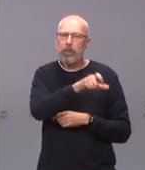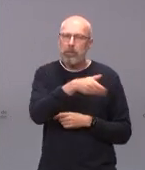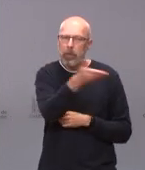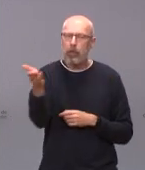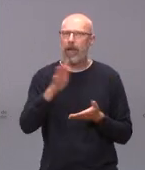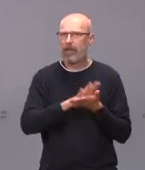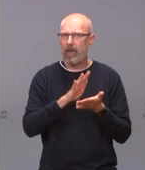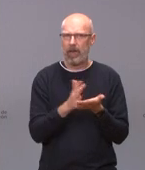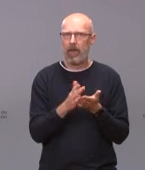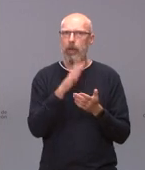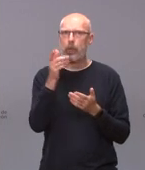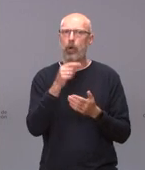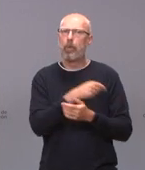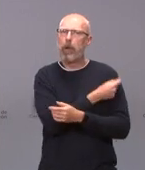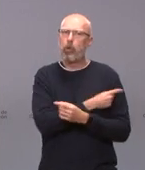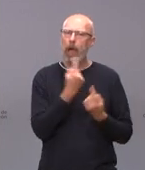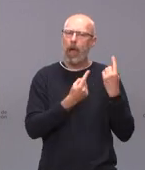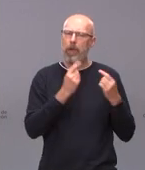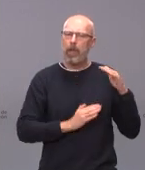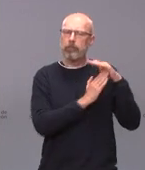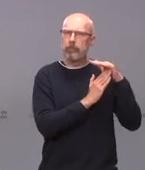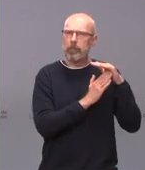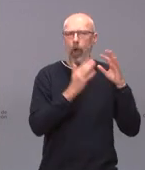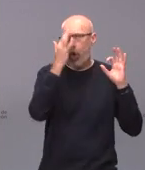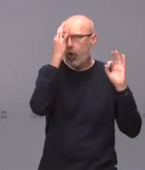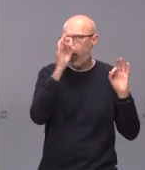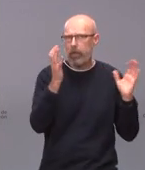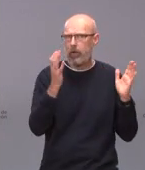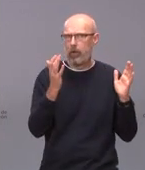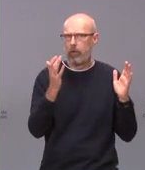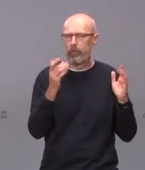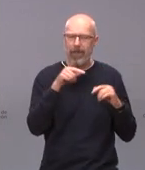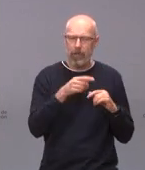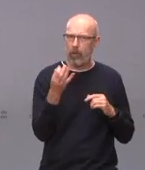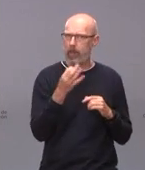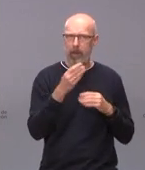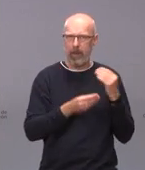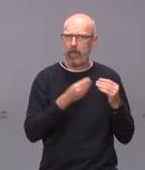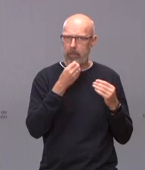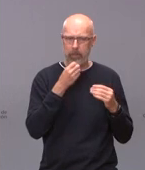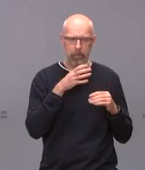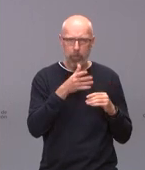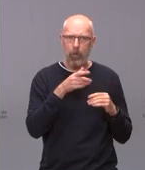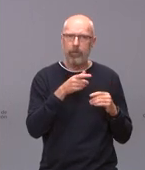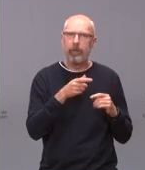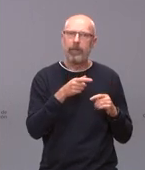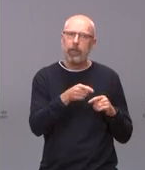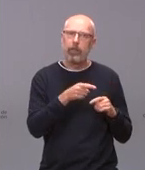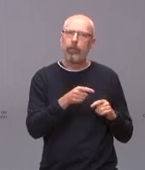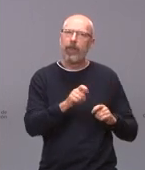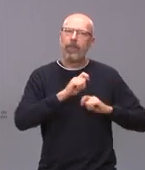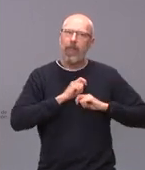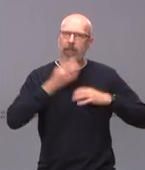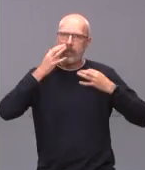paradas y revisiones es lo lógico es lo esperable y además debería de ser lo que transmitiese seguridad porque eso transmite